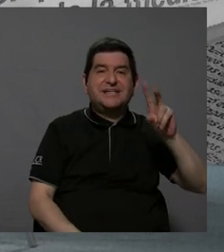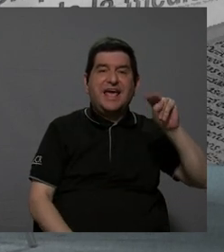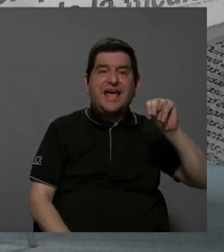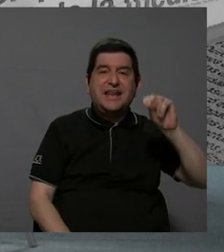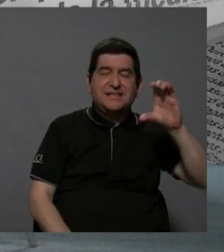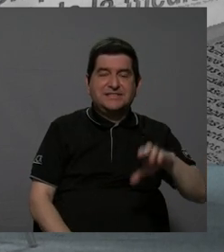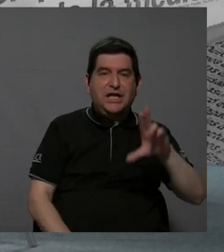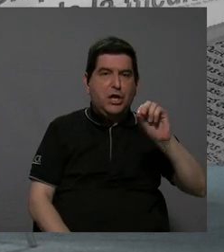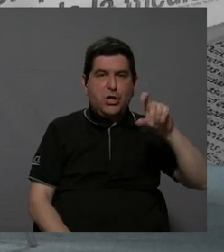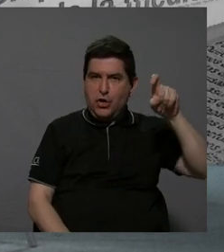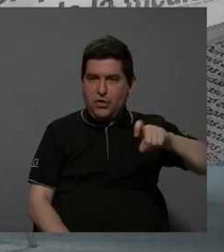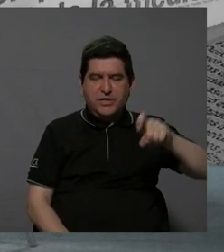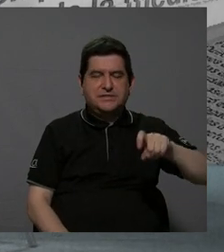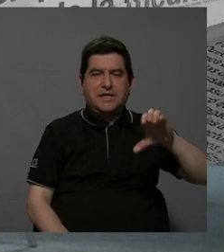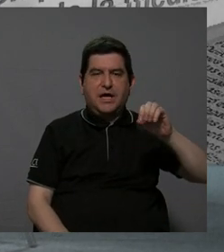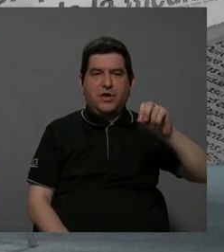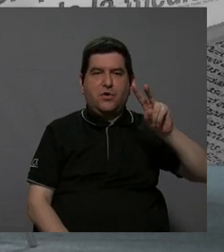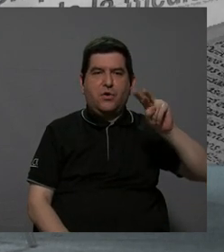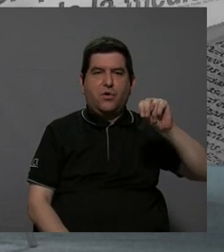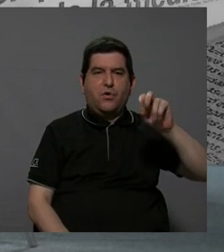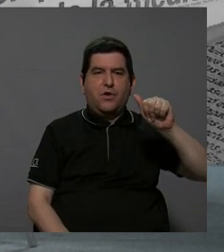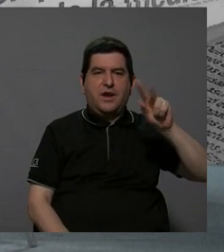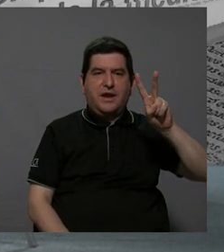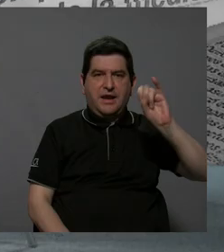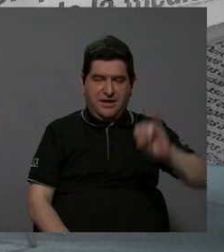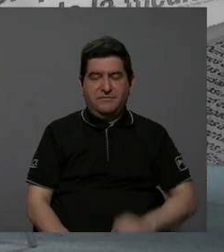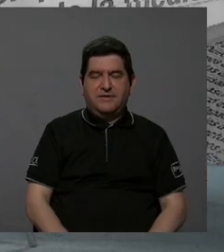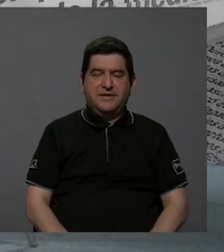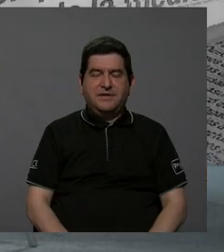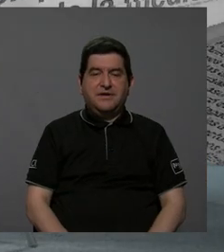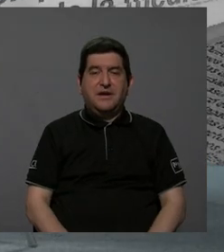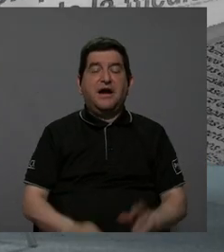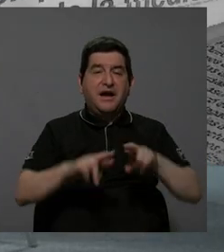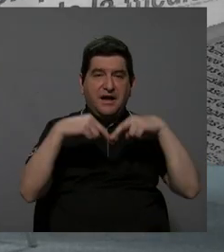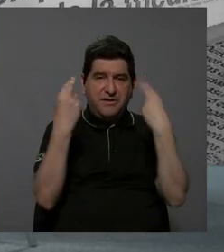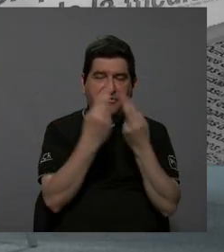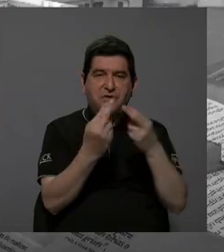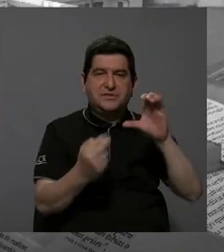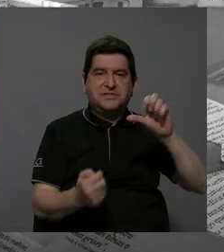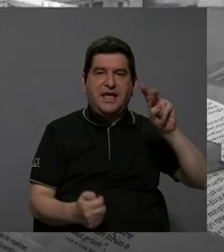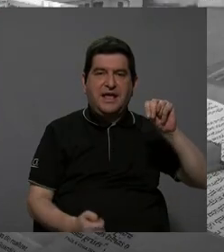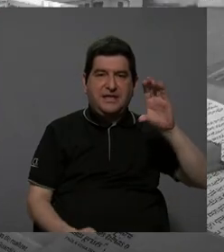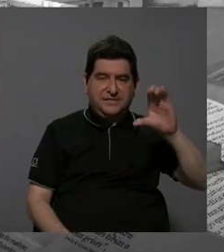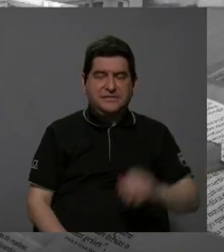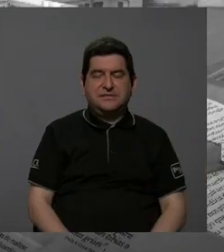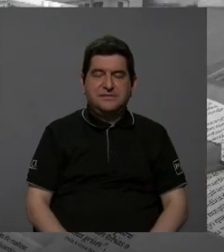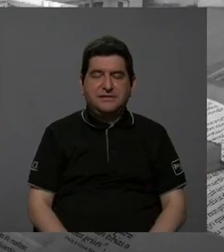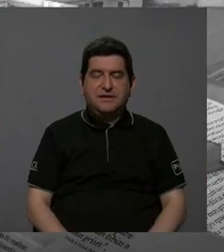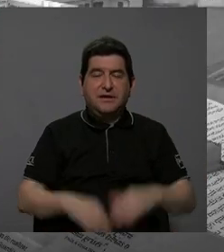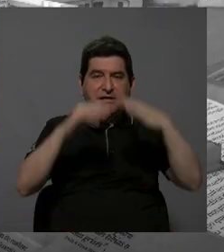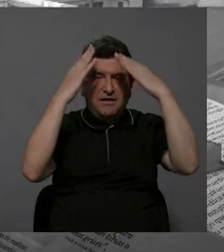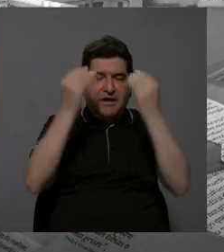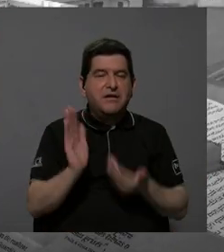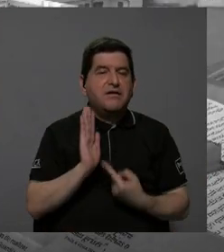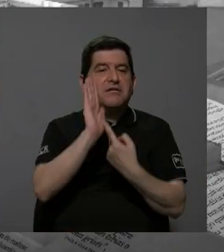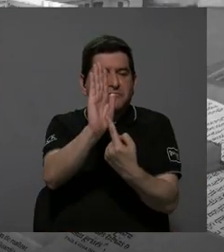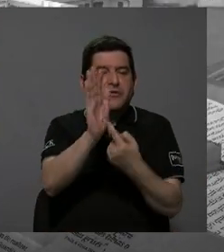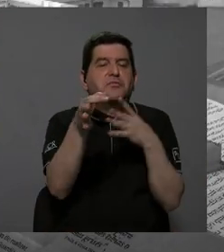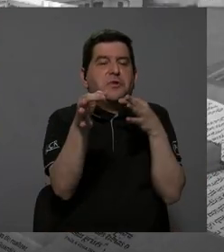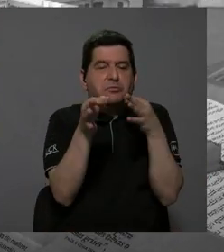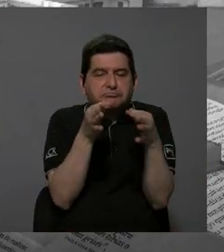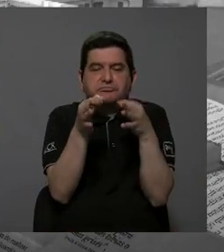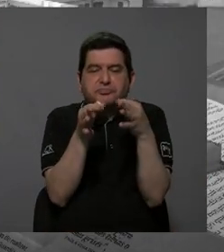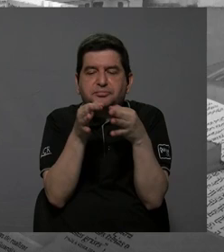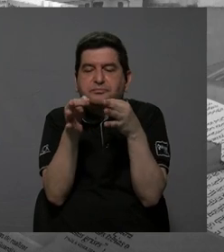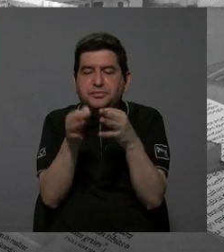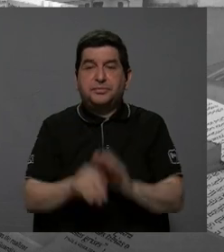más que el CONAVI, el Consejo Nacional de Concesiones, nos reunimos con ellos, les exponemos nuestros informes, se los explicamos,